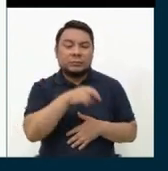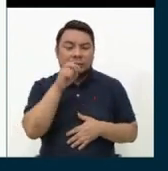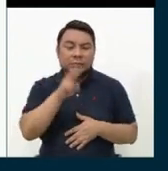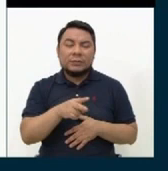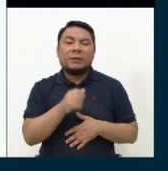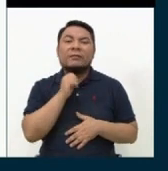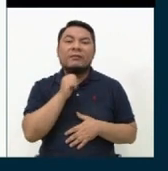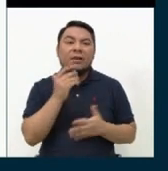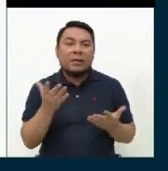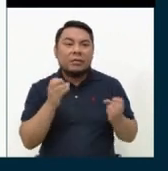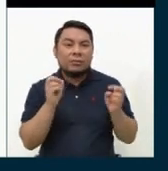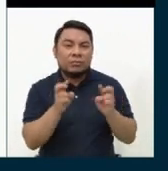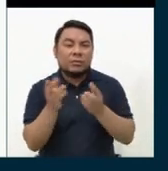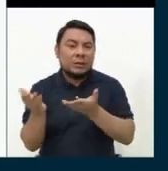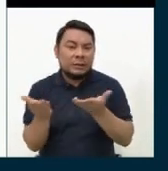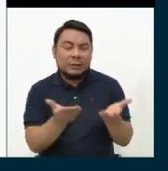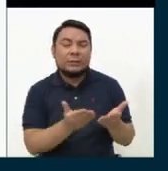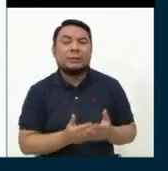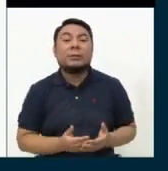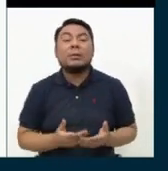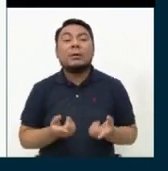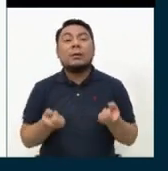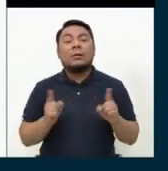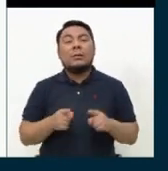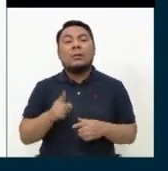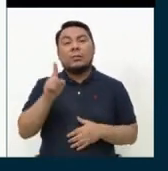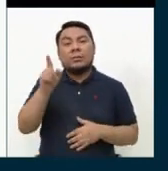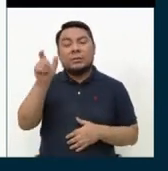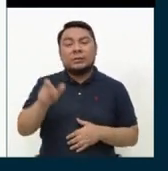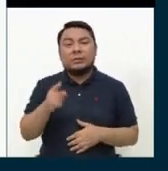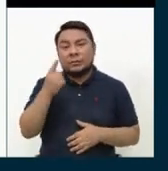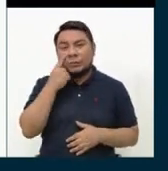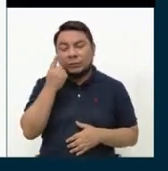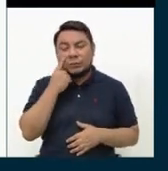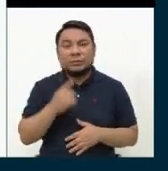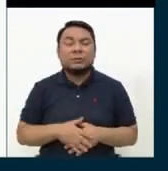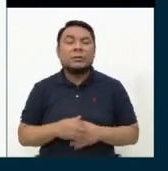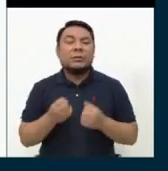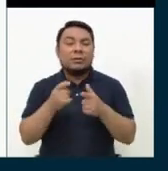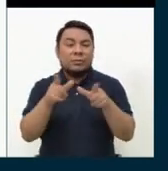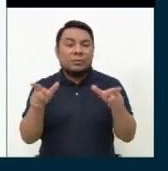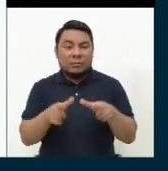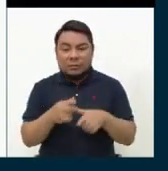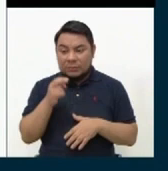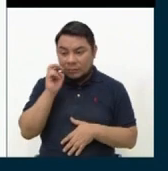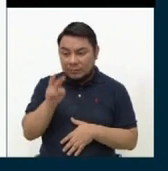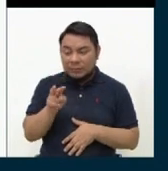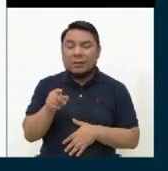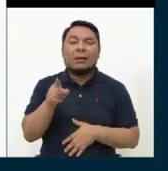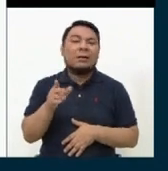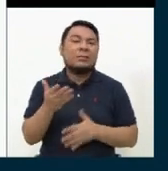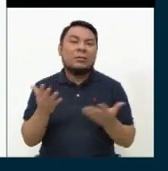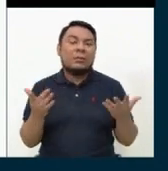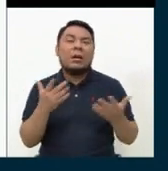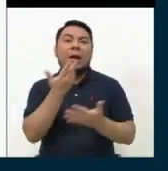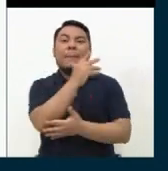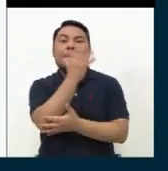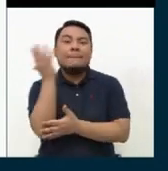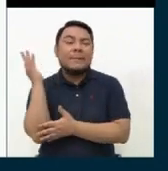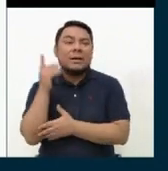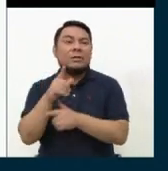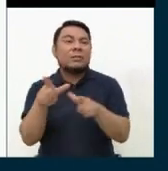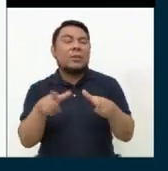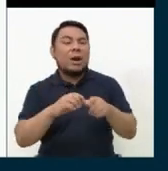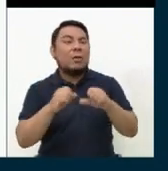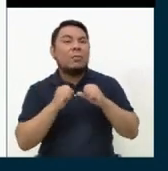si uno va a conocer ciertos espacios, se va a dar cuenta que ni siquiera hay un parque, un esparcimiento,